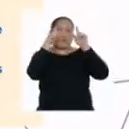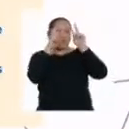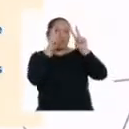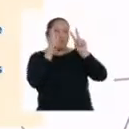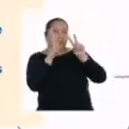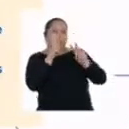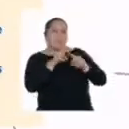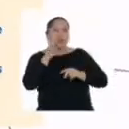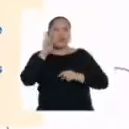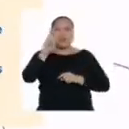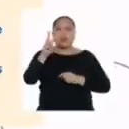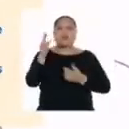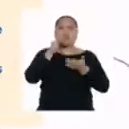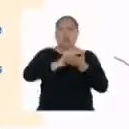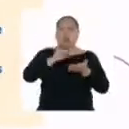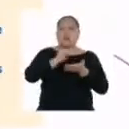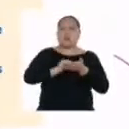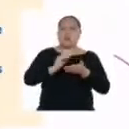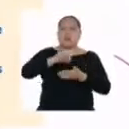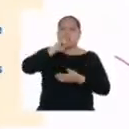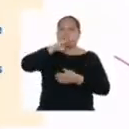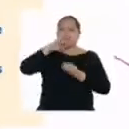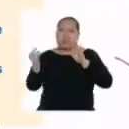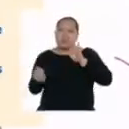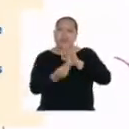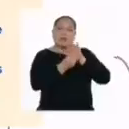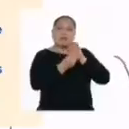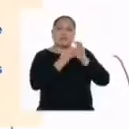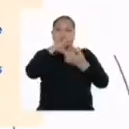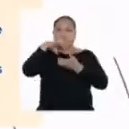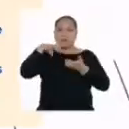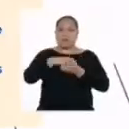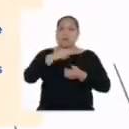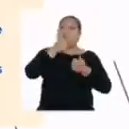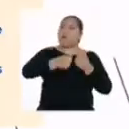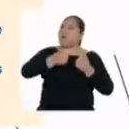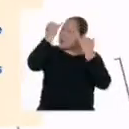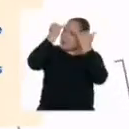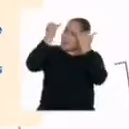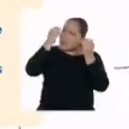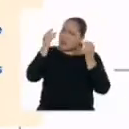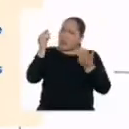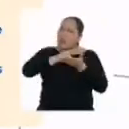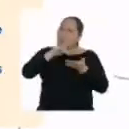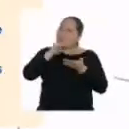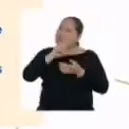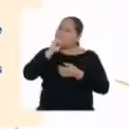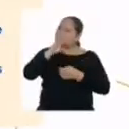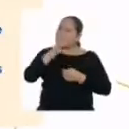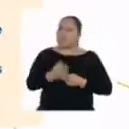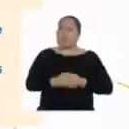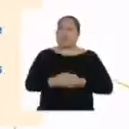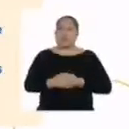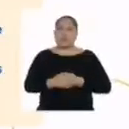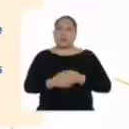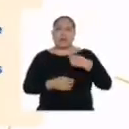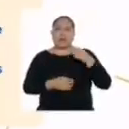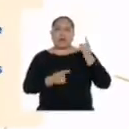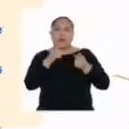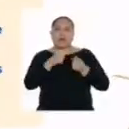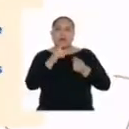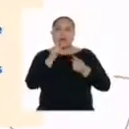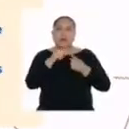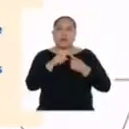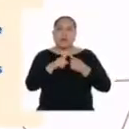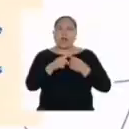puedo notar que hay dos que se repiten o están incluidas en otro punto. ¿Cuáles son esas ideas que se repiten? Una